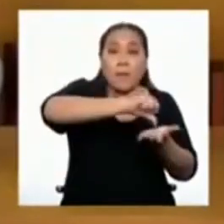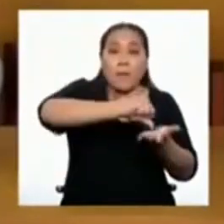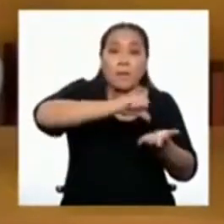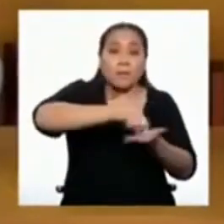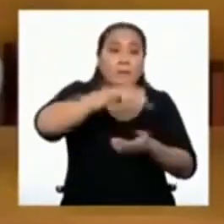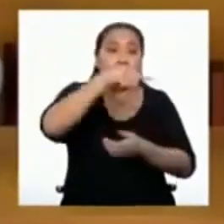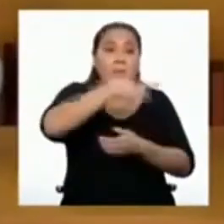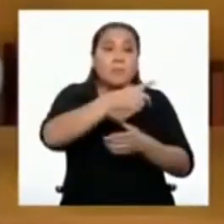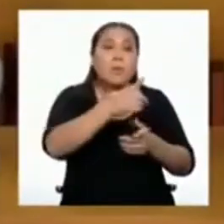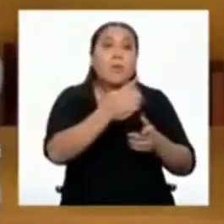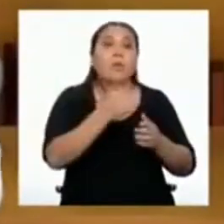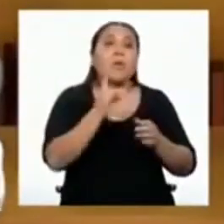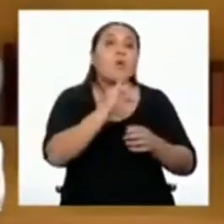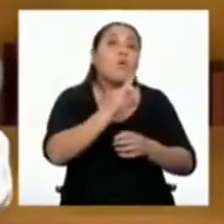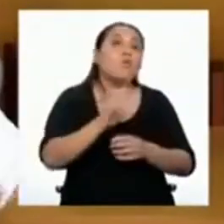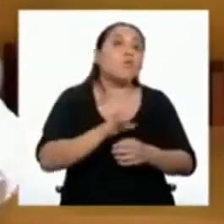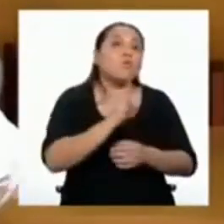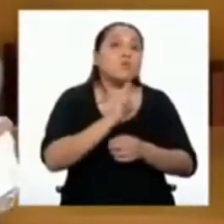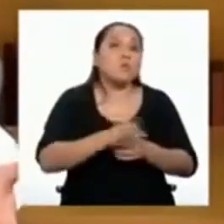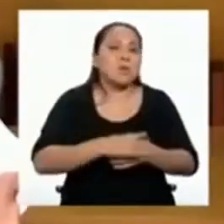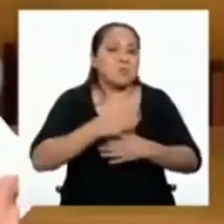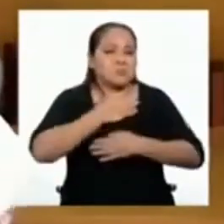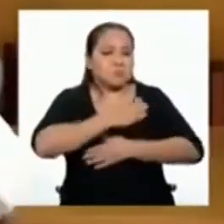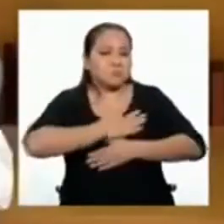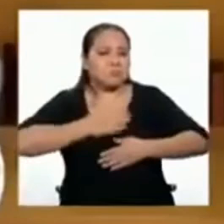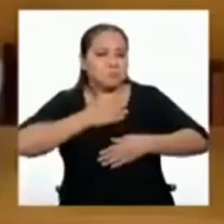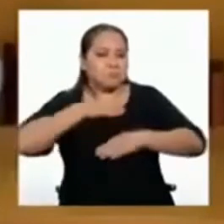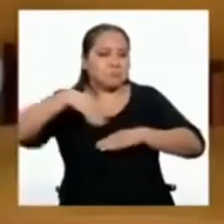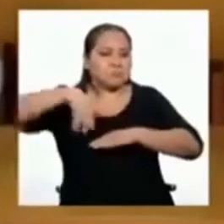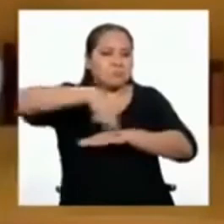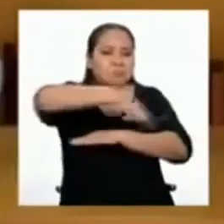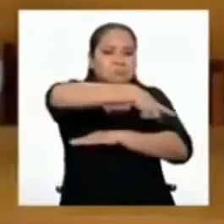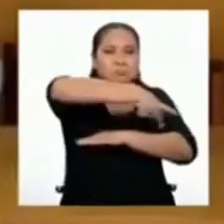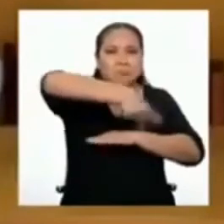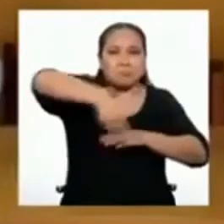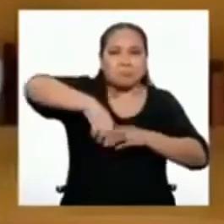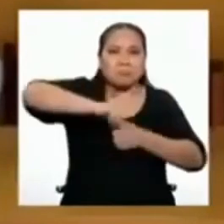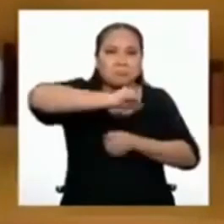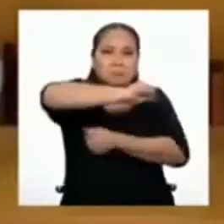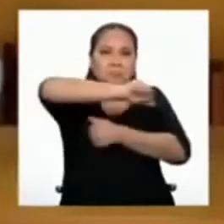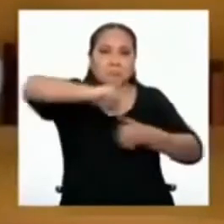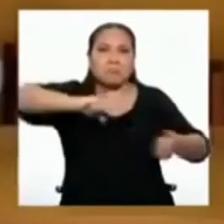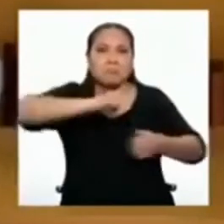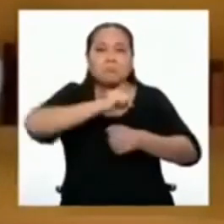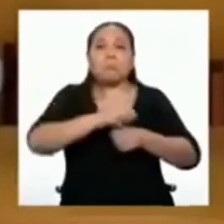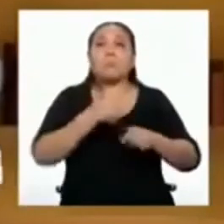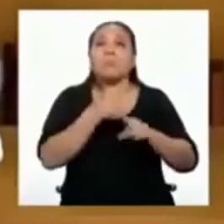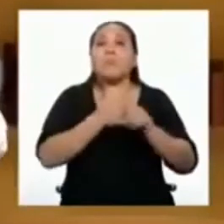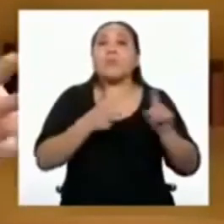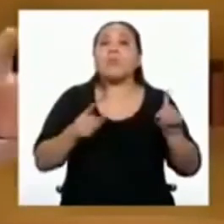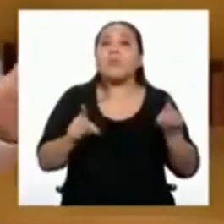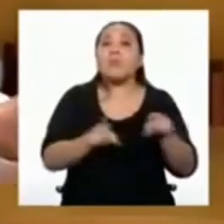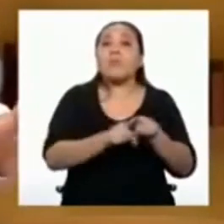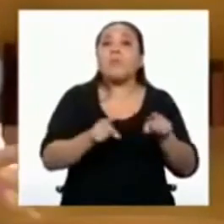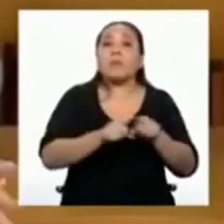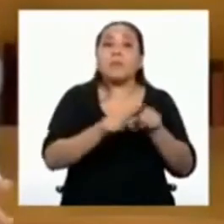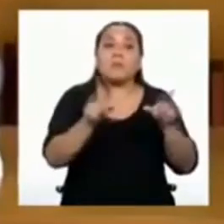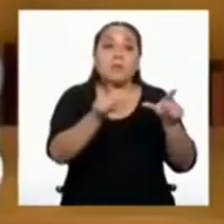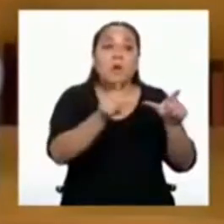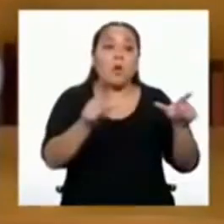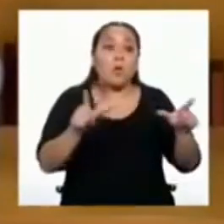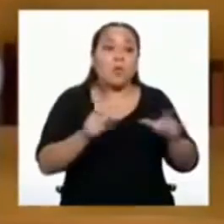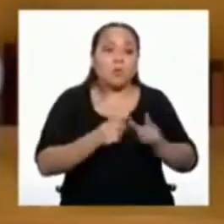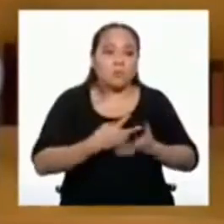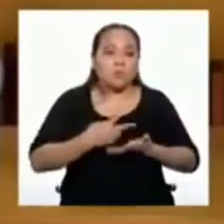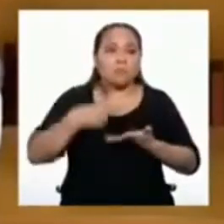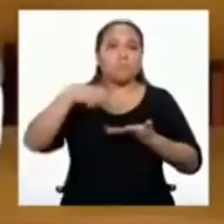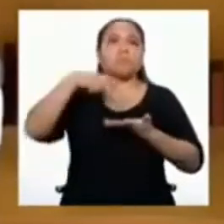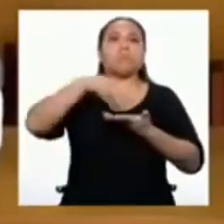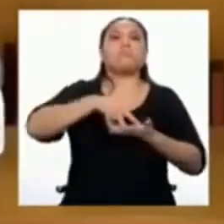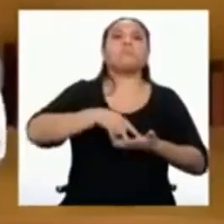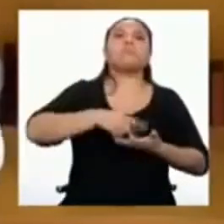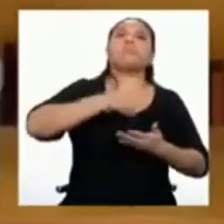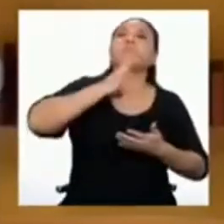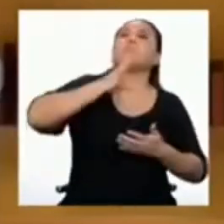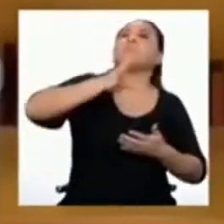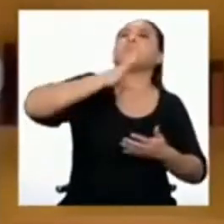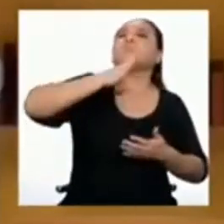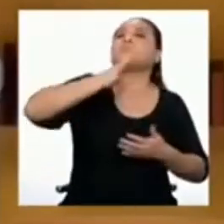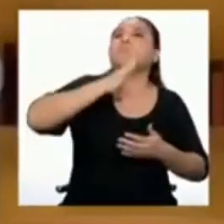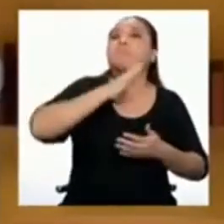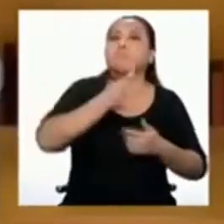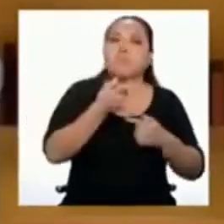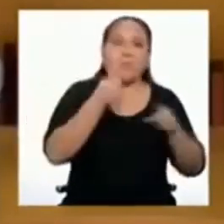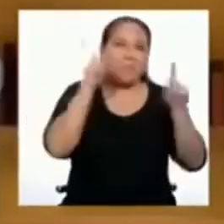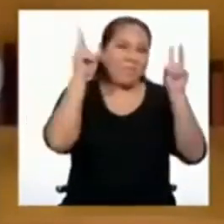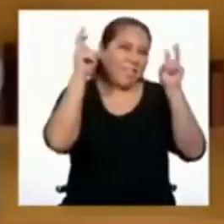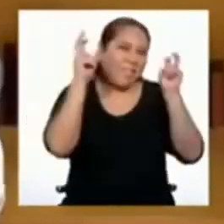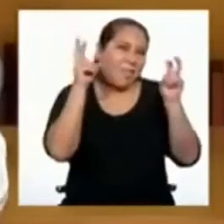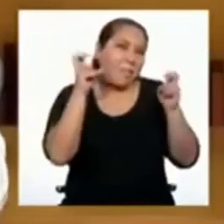puede ser usado como un espacio de disfrute y recreación, pero también puede ser usado como un espacio para expresar su postura sobre un